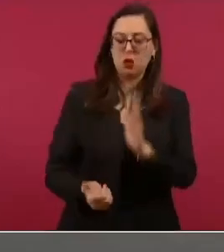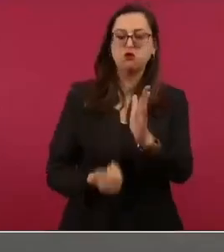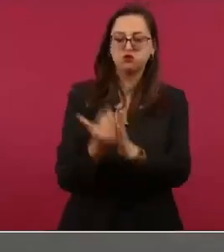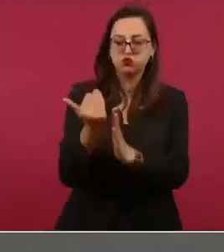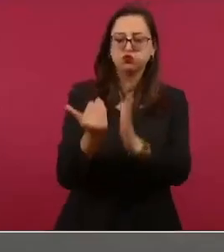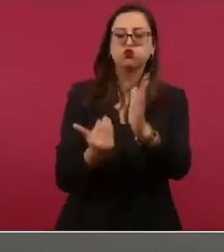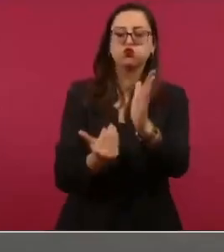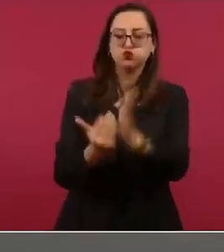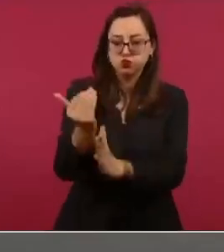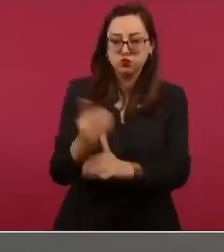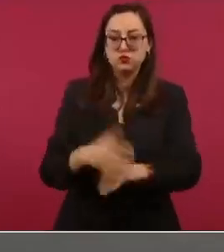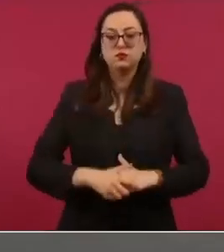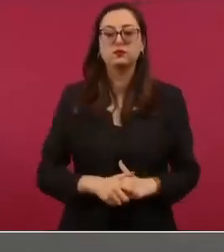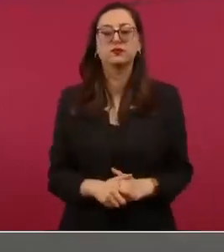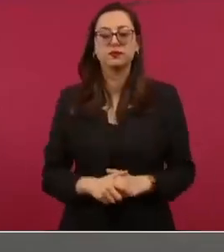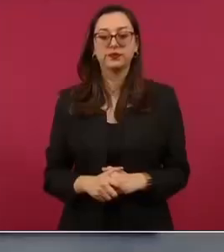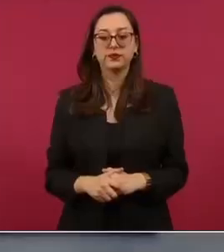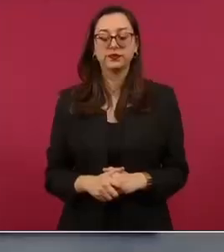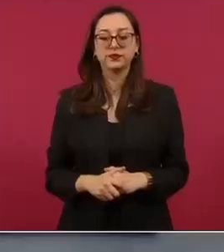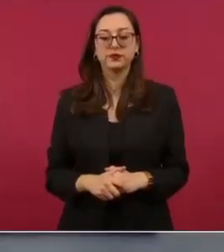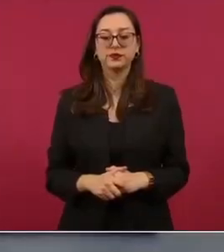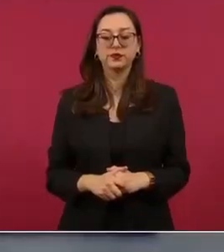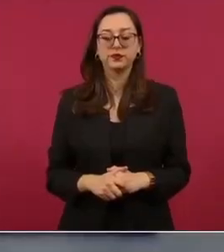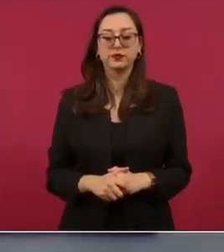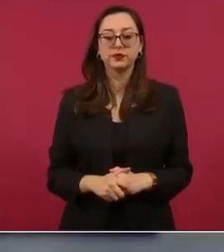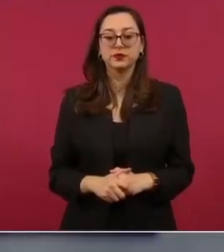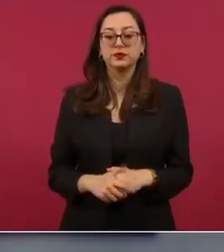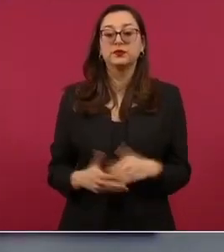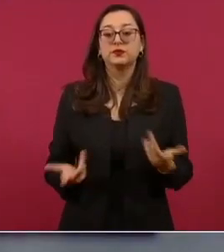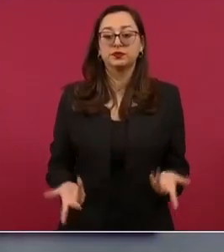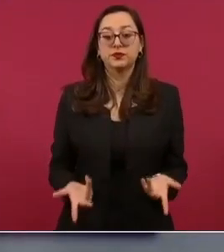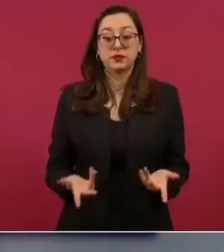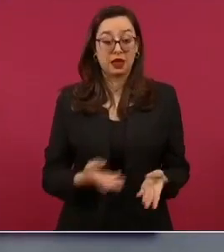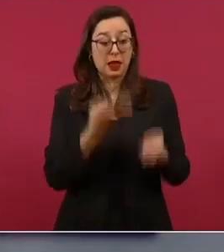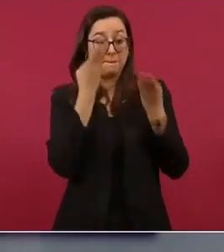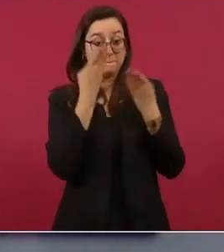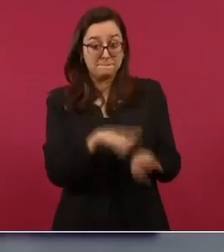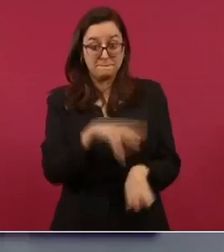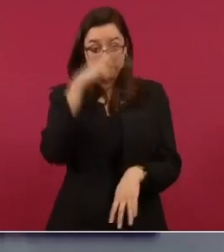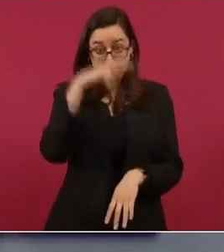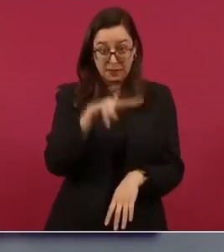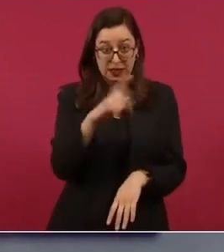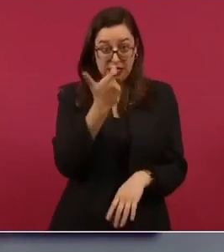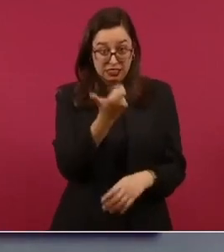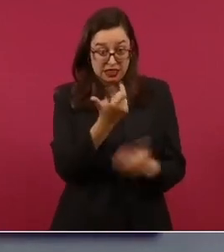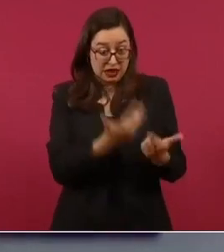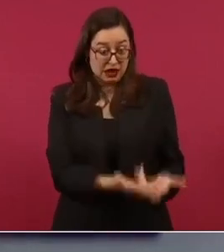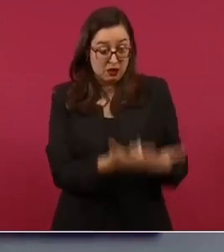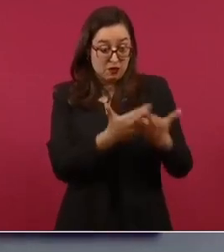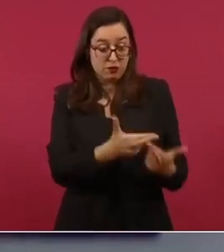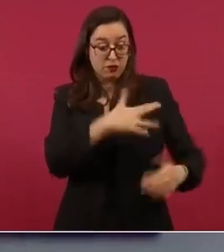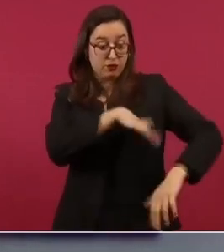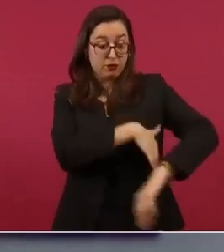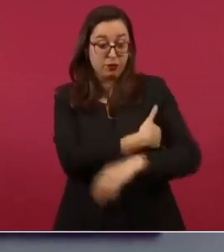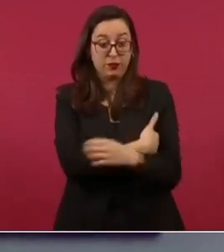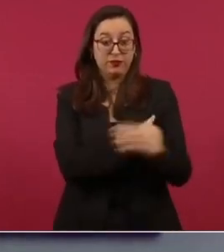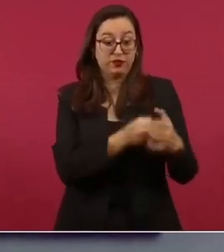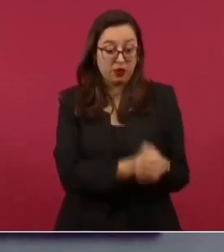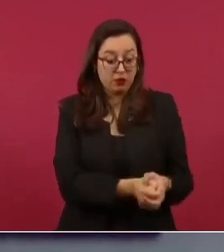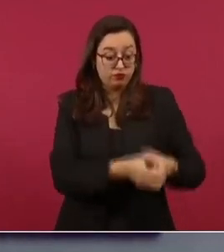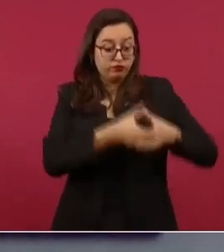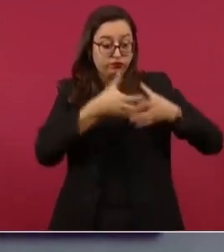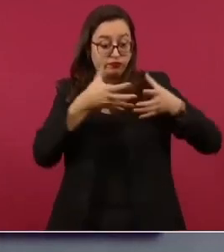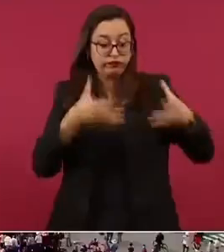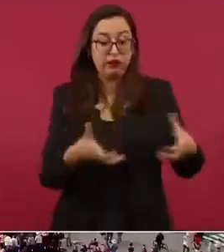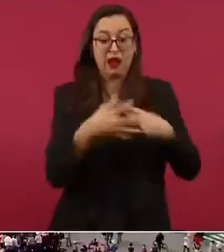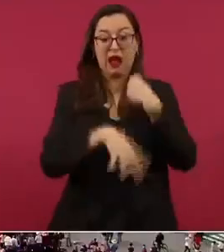las reservas del Banco de México han aumentado en catorce por